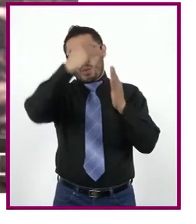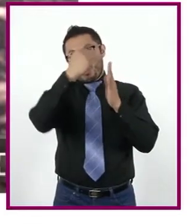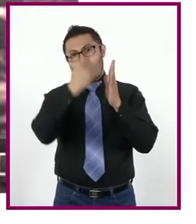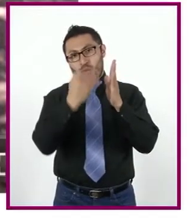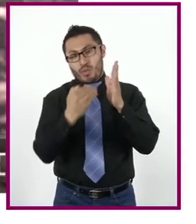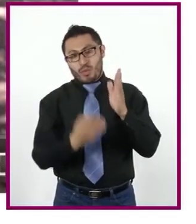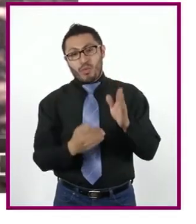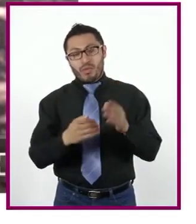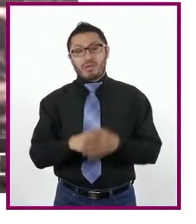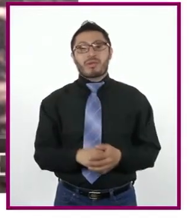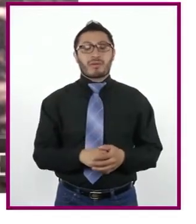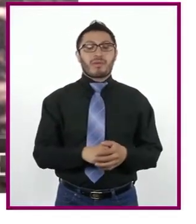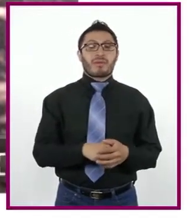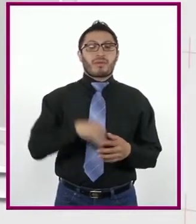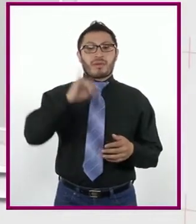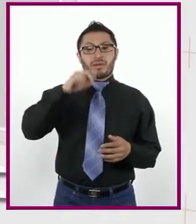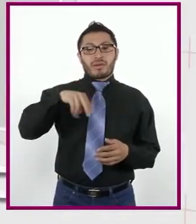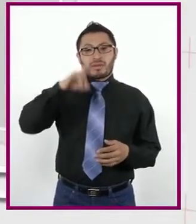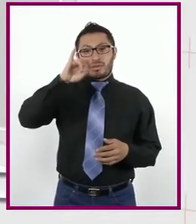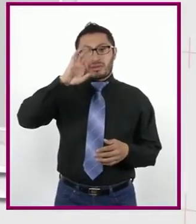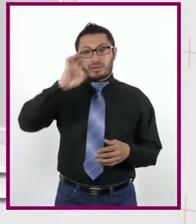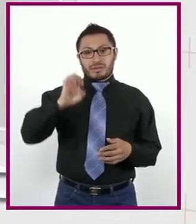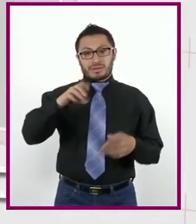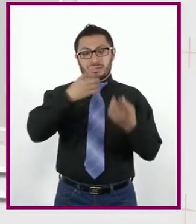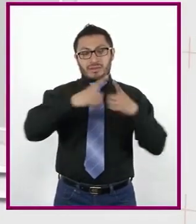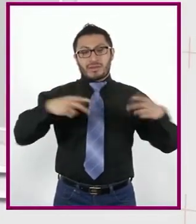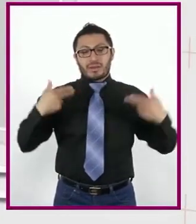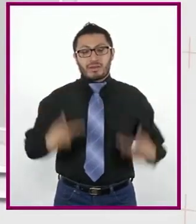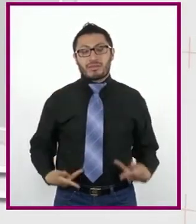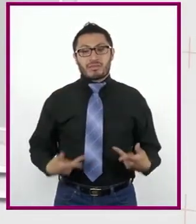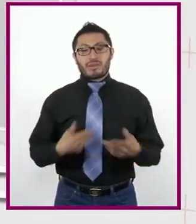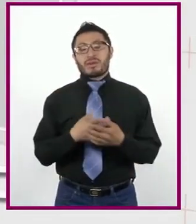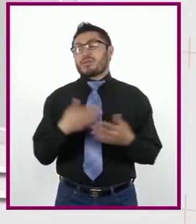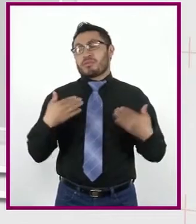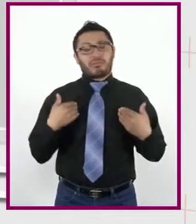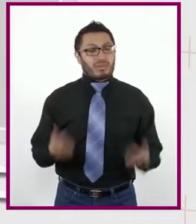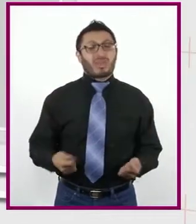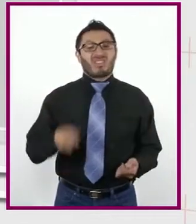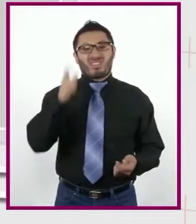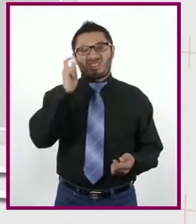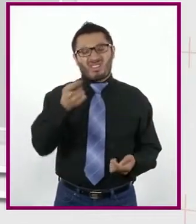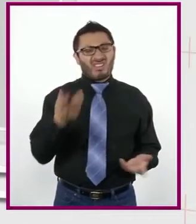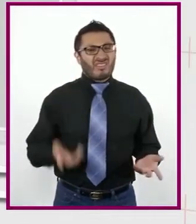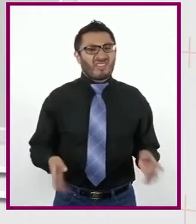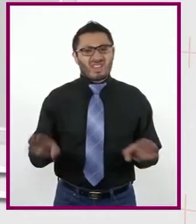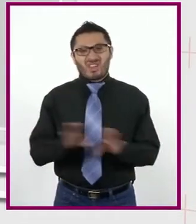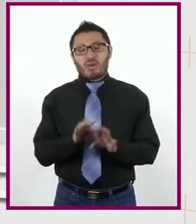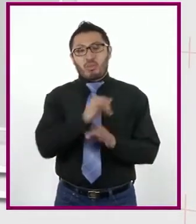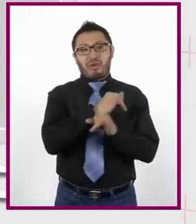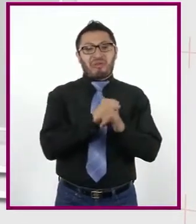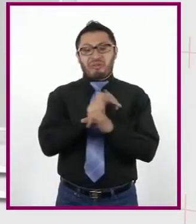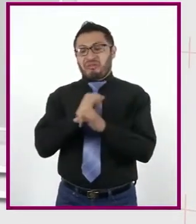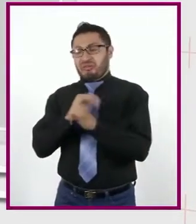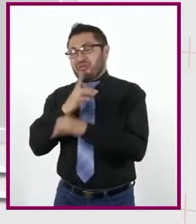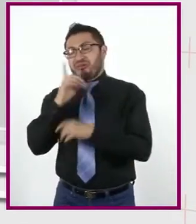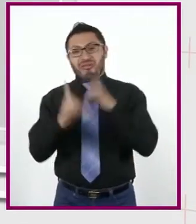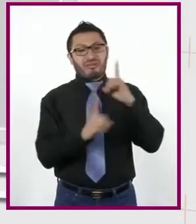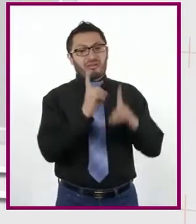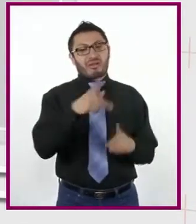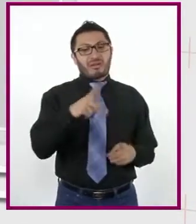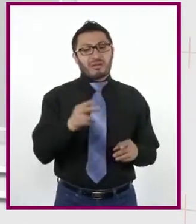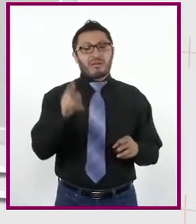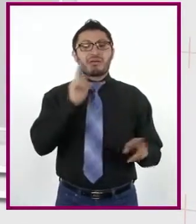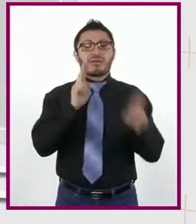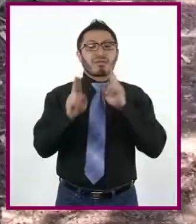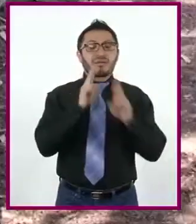ranking mundial del Índice de Desarrollo Humano. Realmente no entiendo. Todo esto suena como una estadística deportiva. Pero la noticia